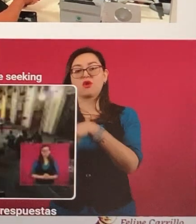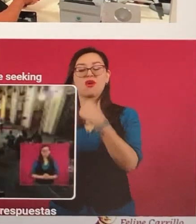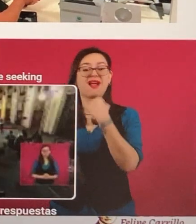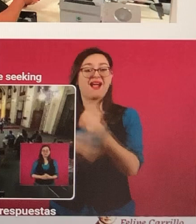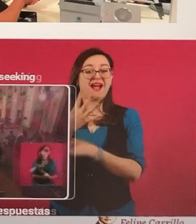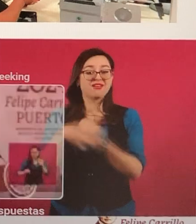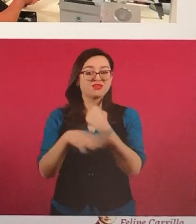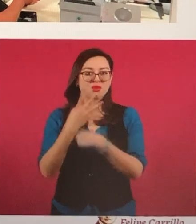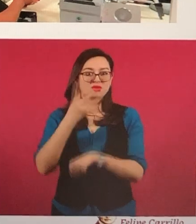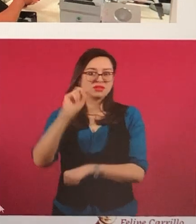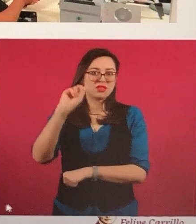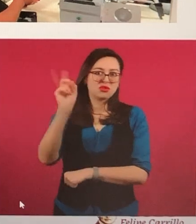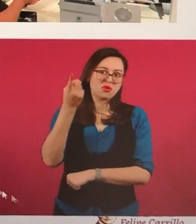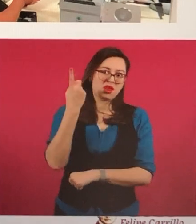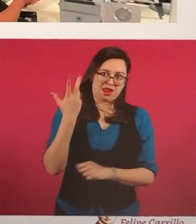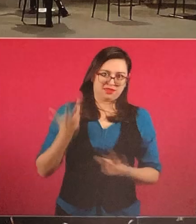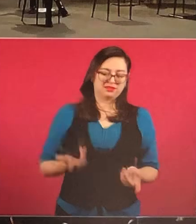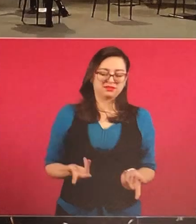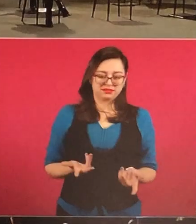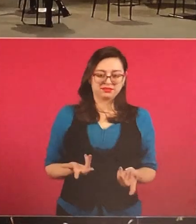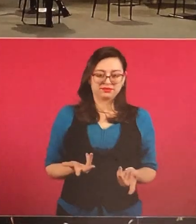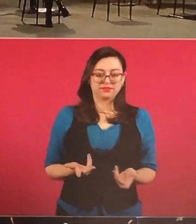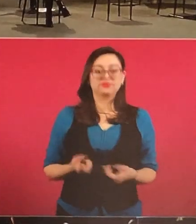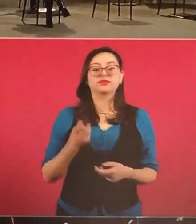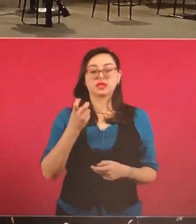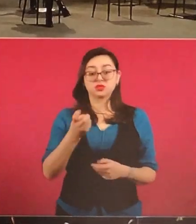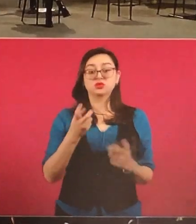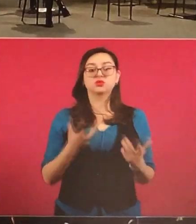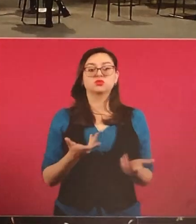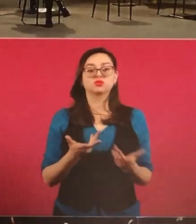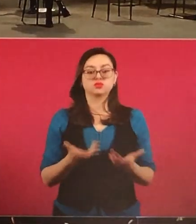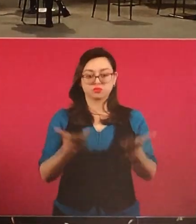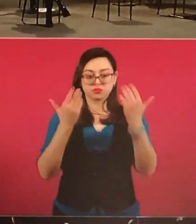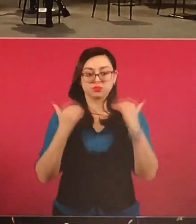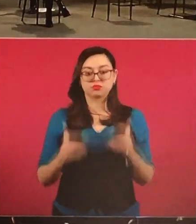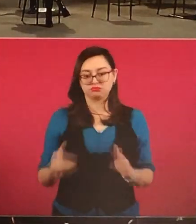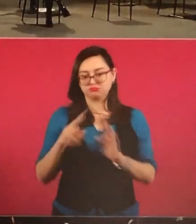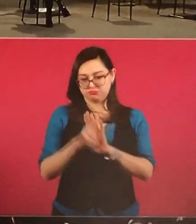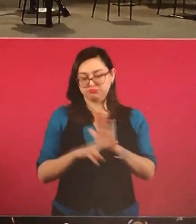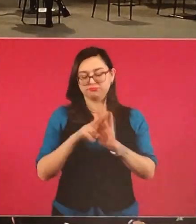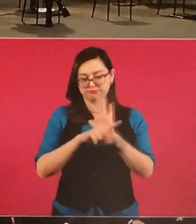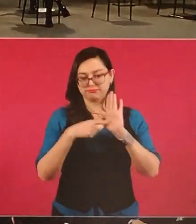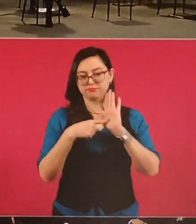transmisión. La siguiente, por favor. Y ahí, si nos permite, señor presidente, un video.